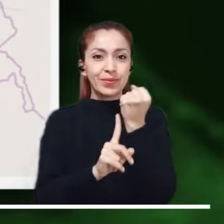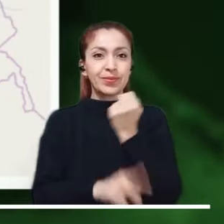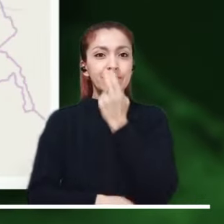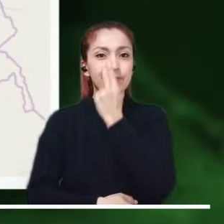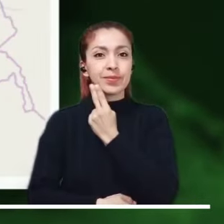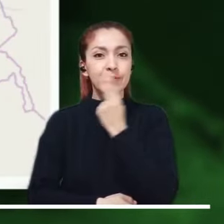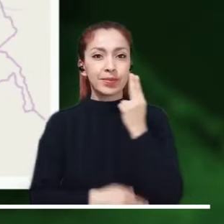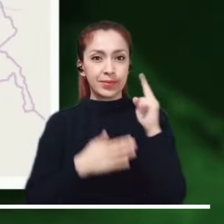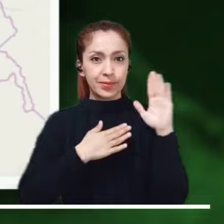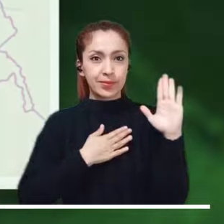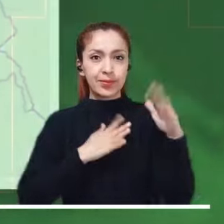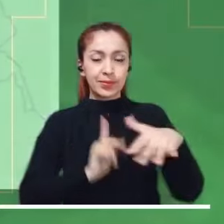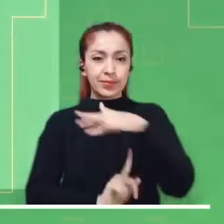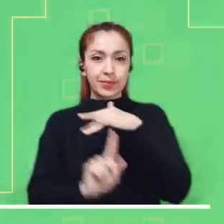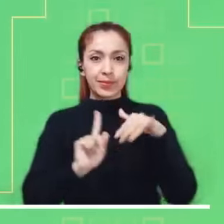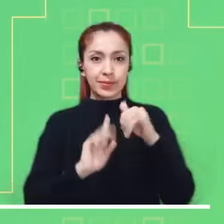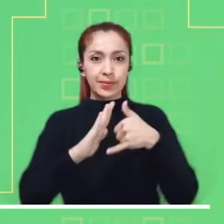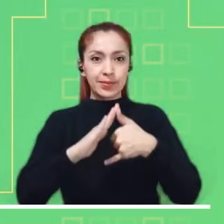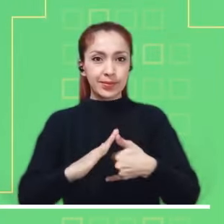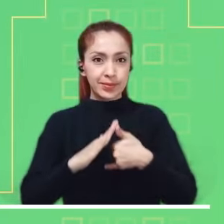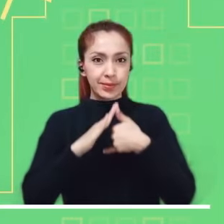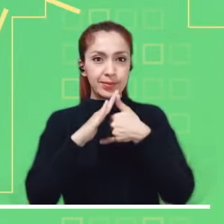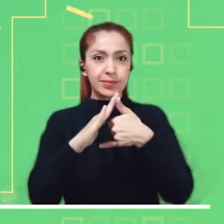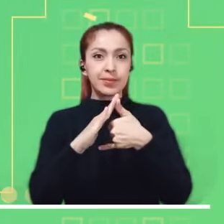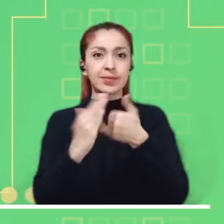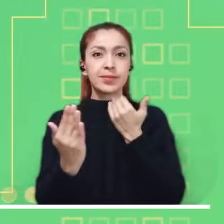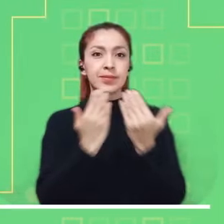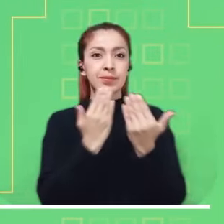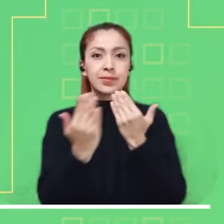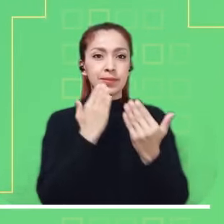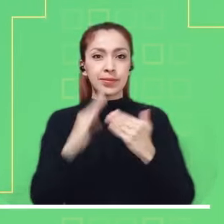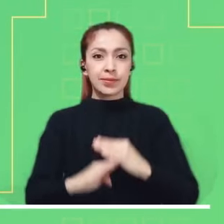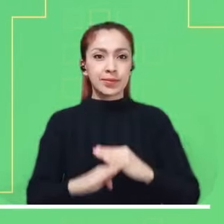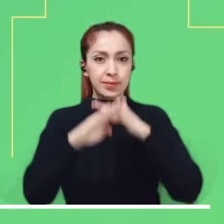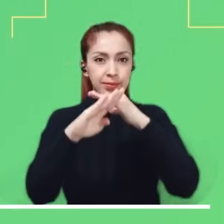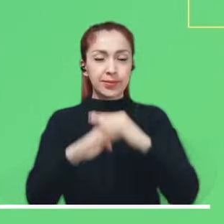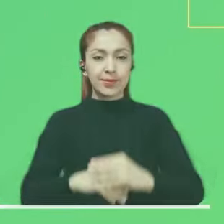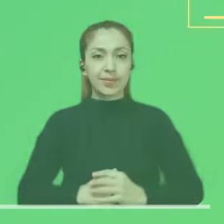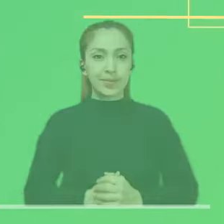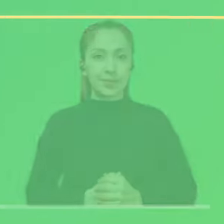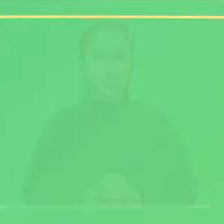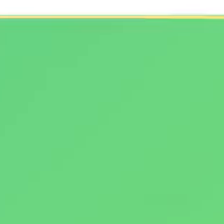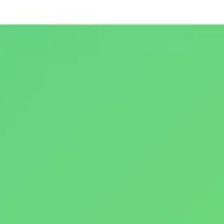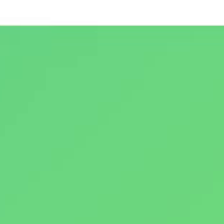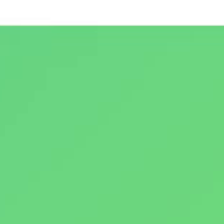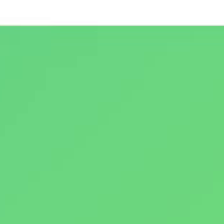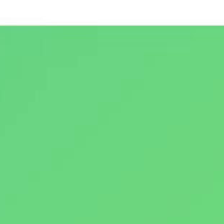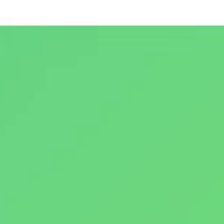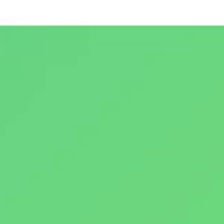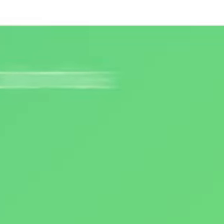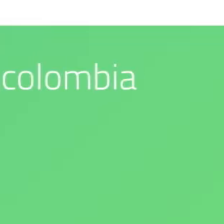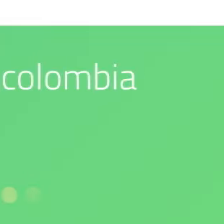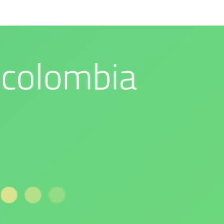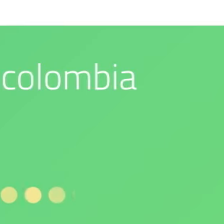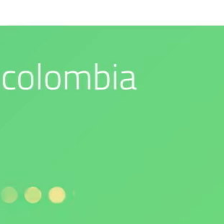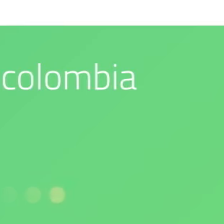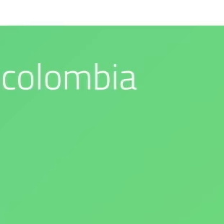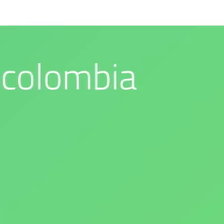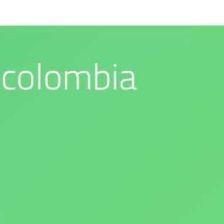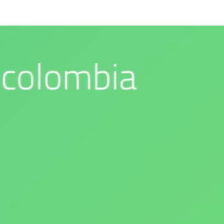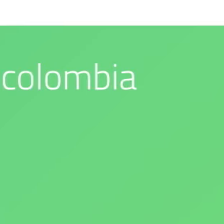Andes, Casanare y Meta. Síguenos en nuestras redes sociales. Nuestro compromiso es con el medio ambiente.